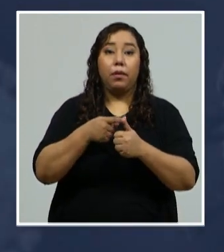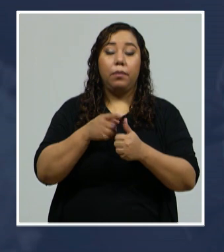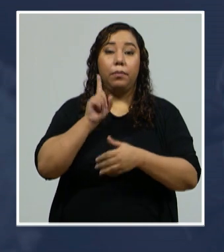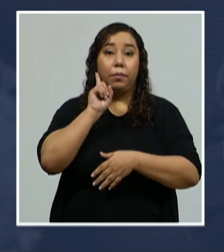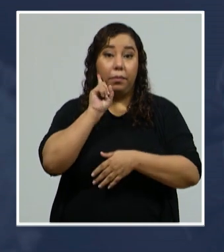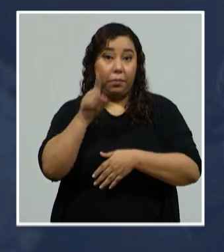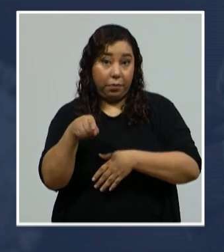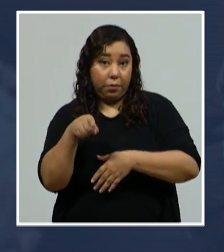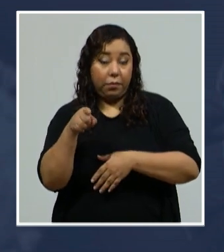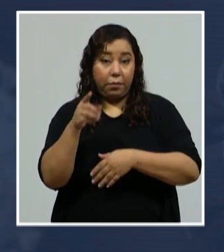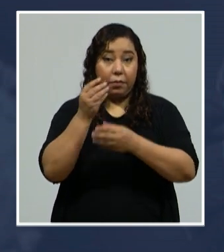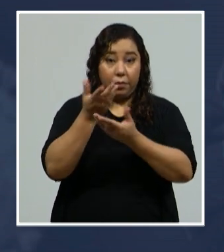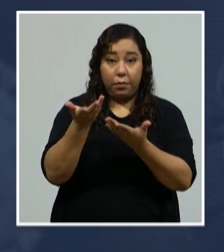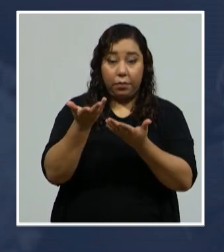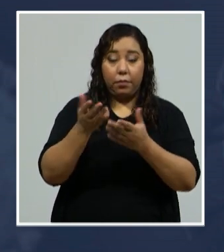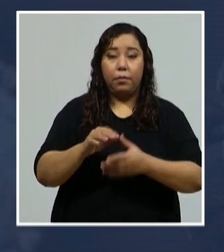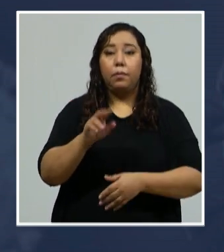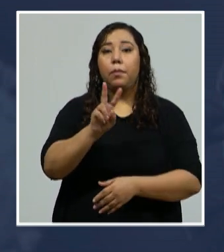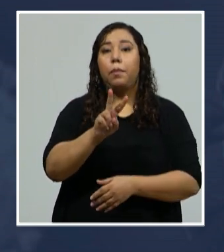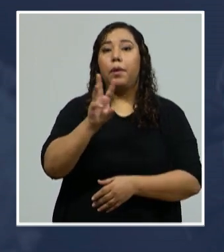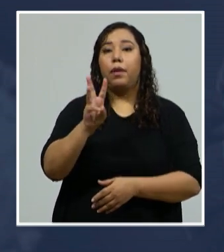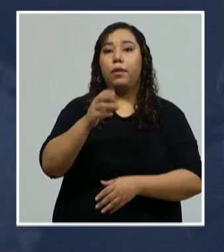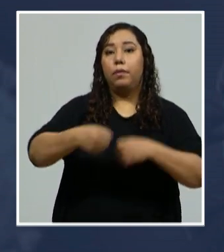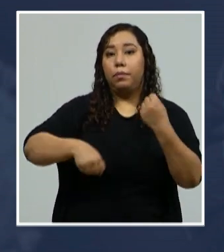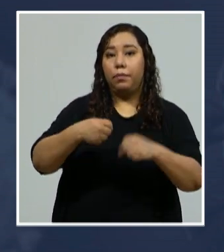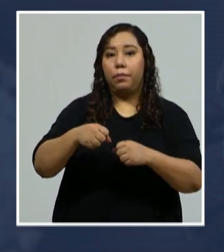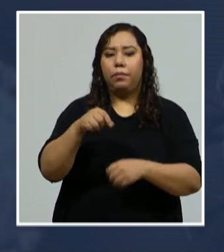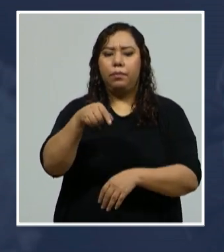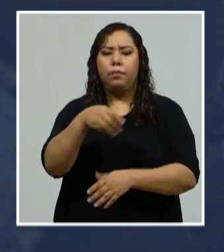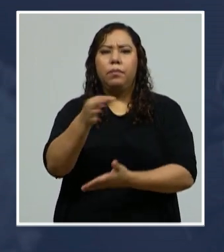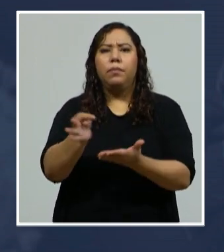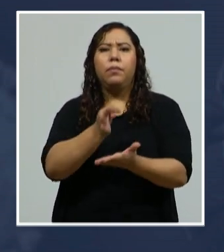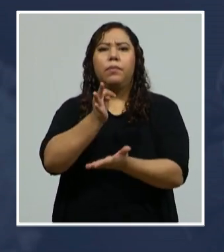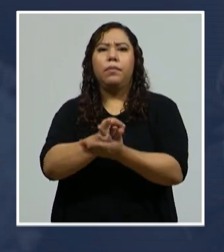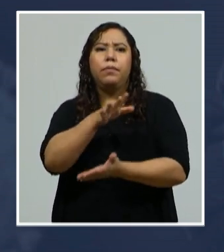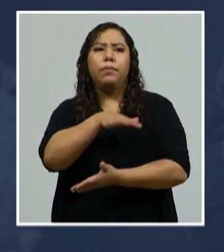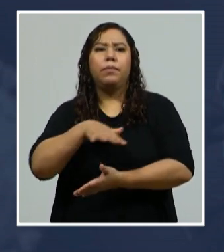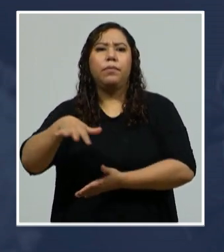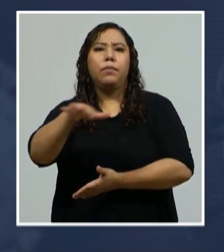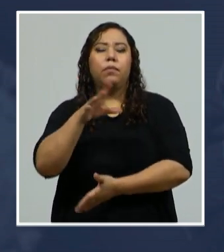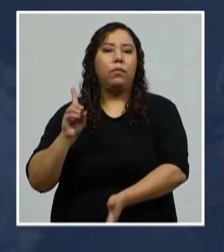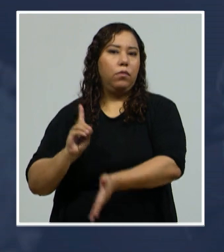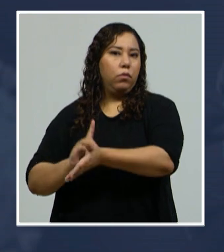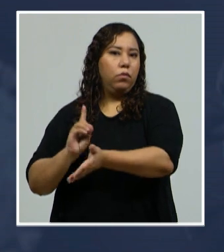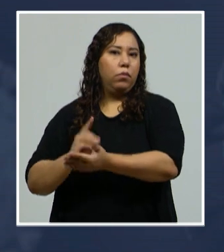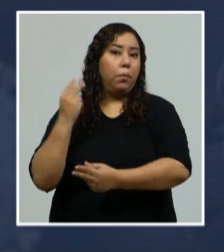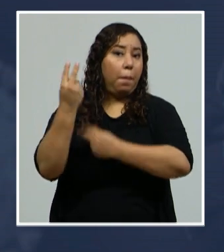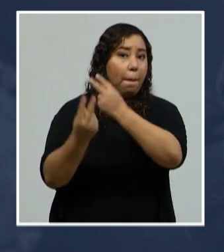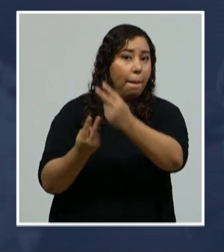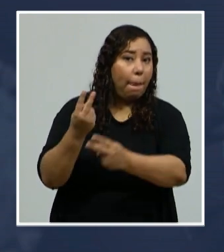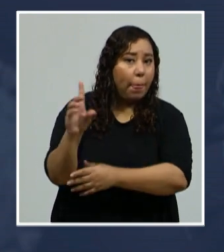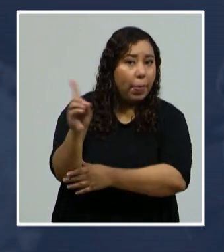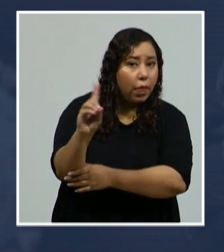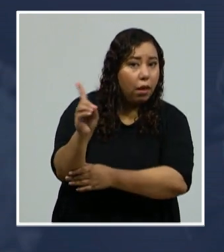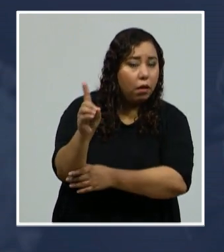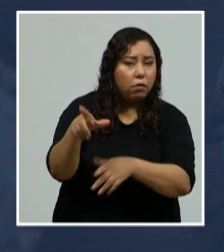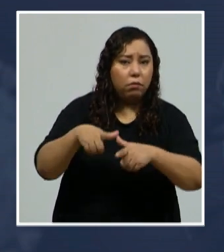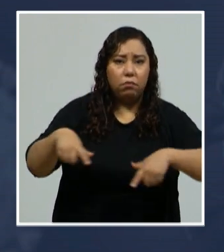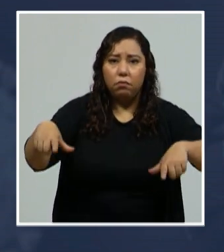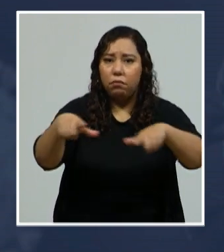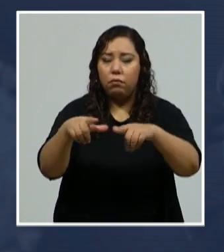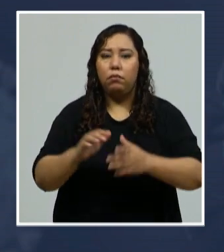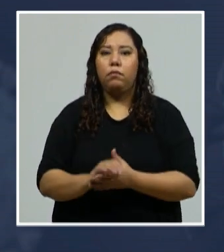26 de septiembre, en el Distrito Central, las brigadas contra el COVID estarán en las siguientes colonias. Colonia